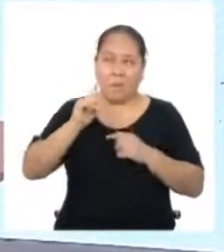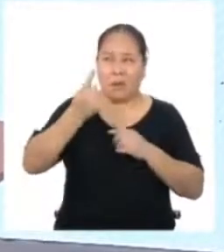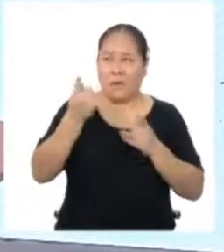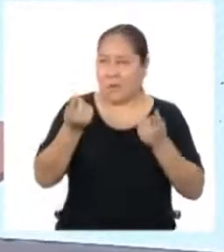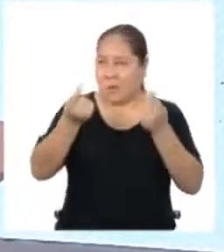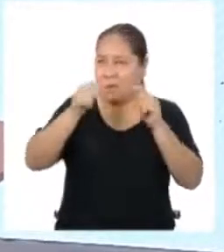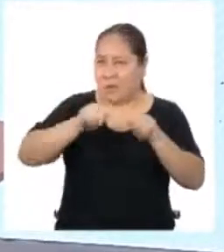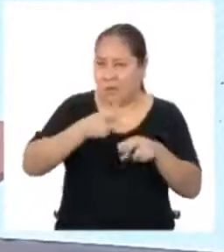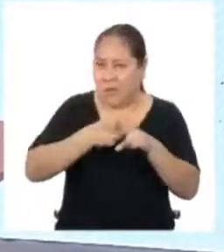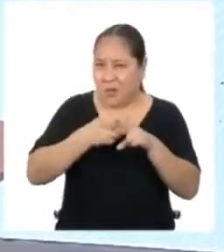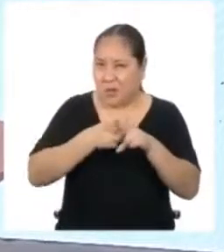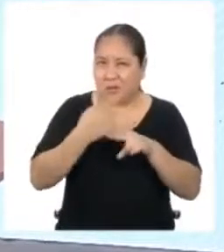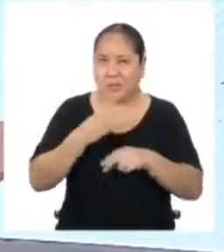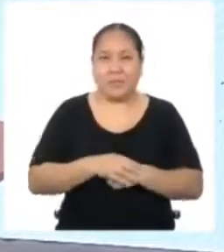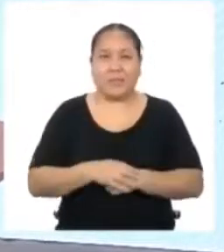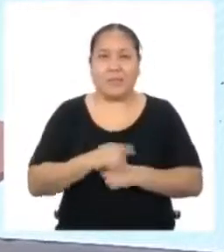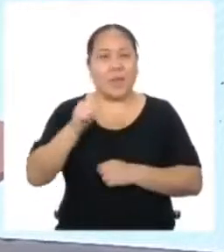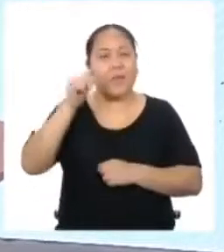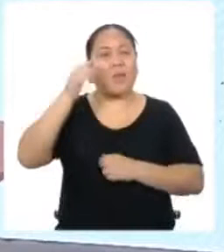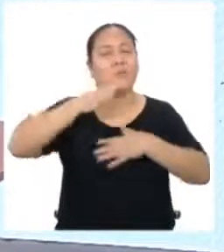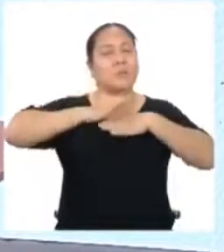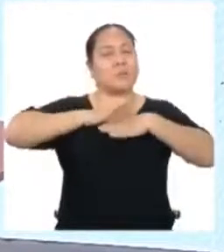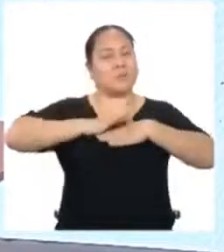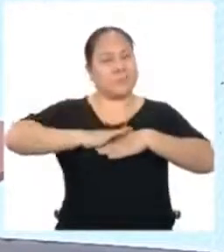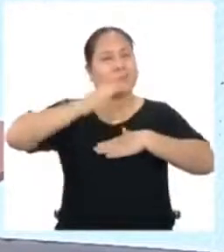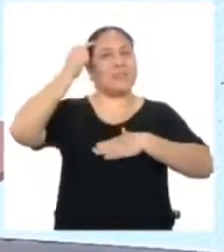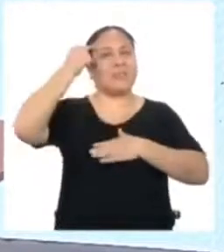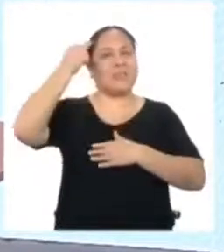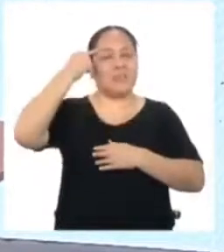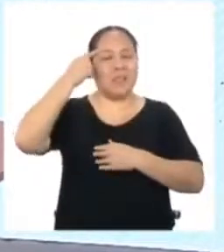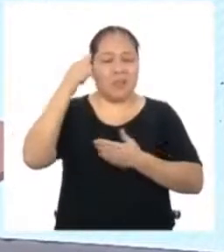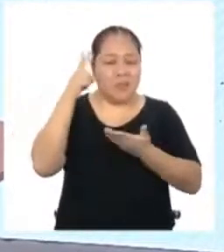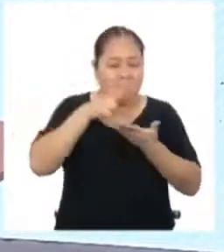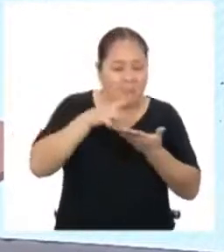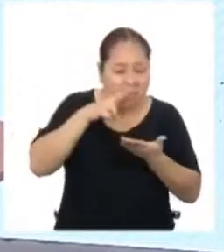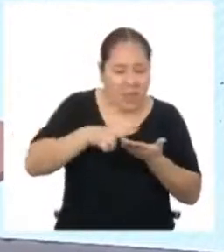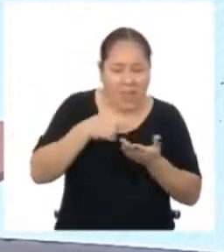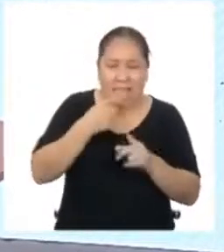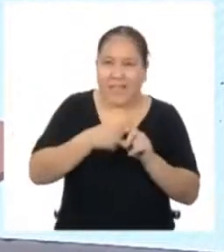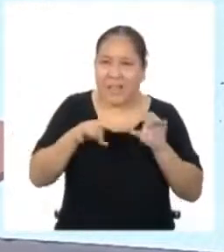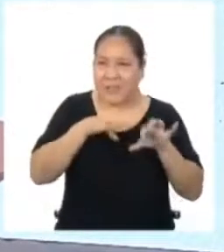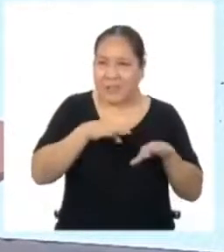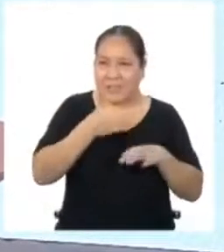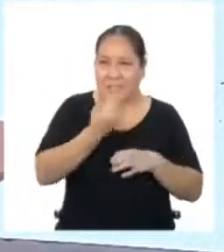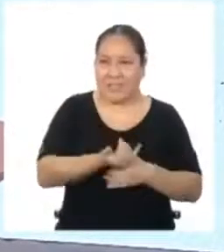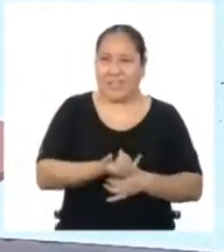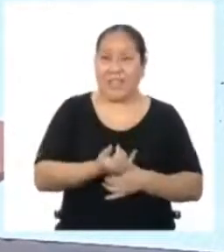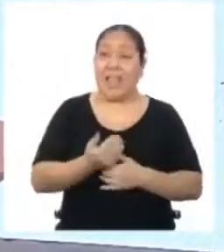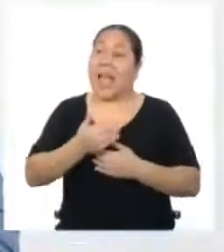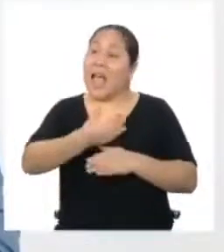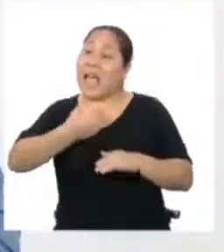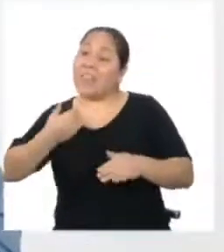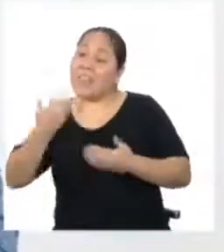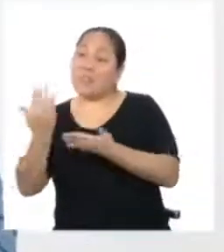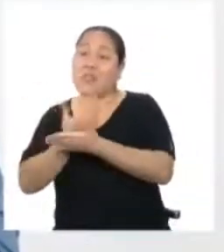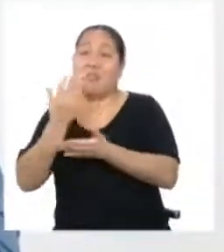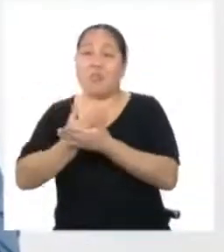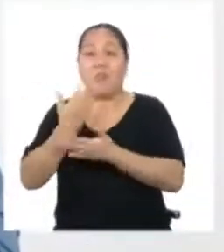una pequeña pausa? Como para refrescar nuestra mente Y repasar lo que hemos visto hasta ahora Antes de aprender una nueva fórmula